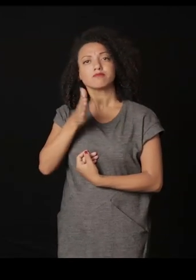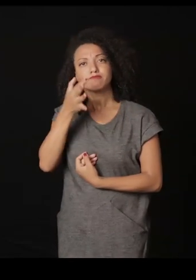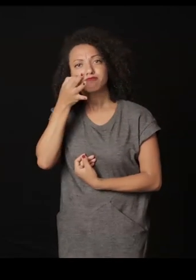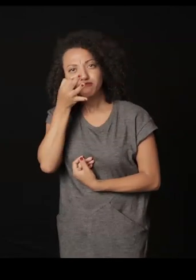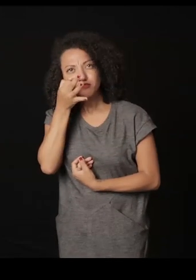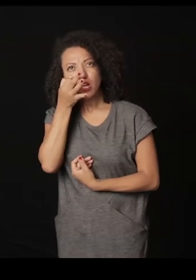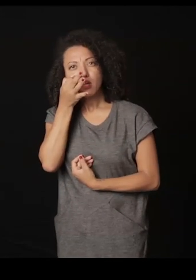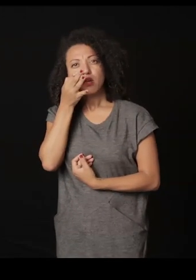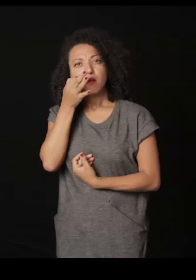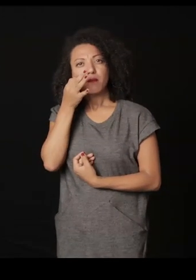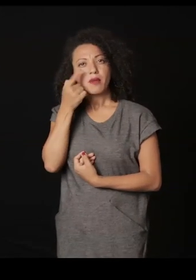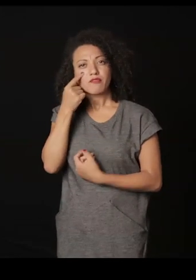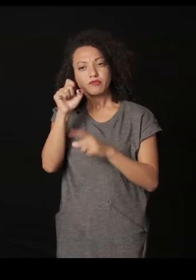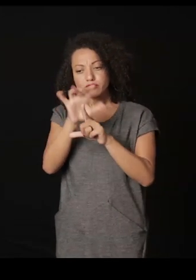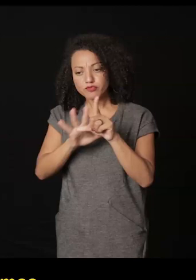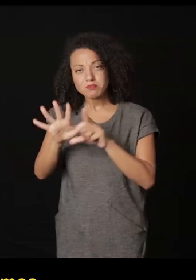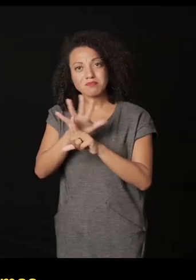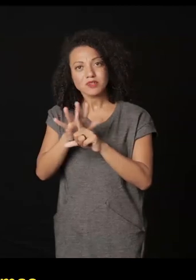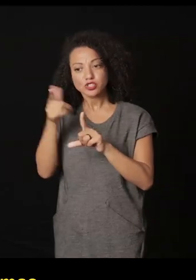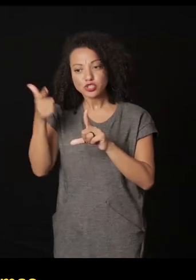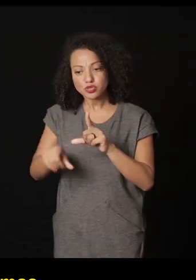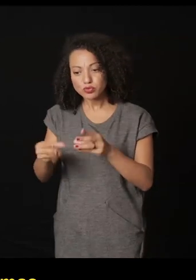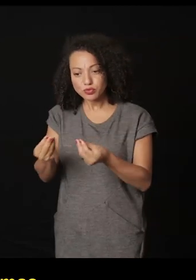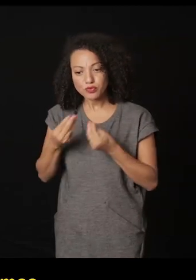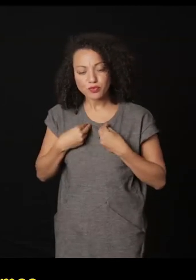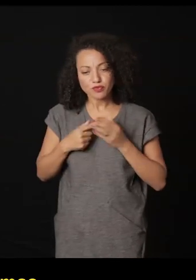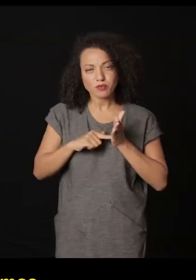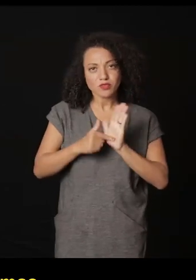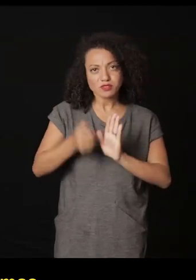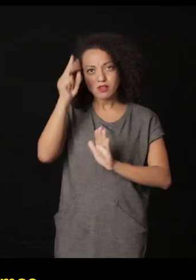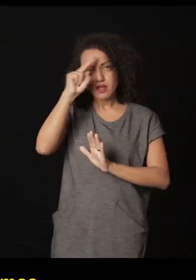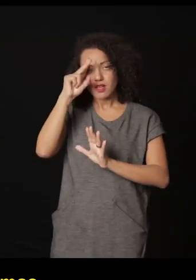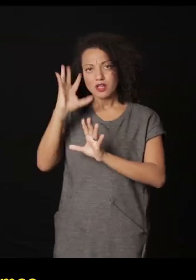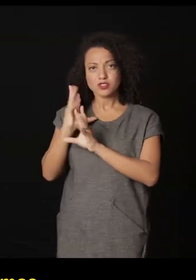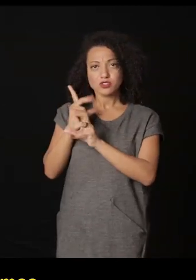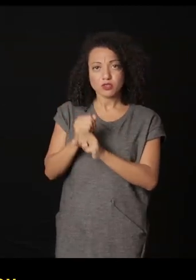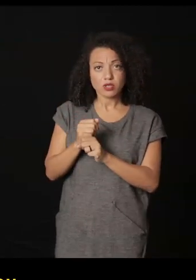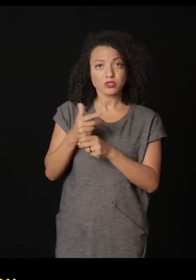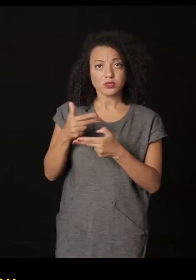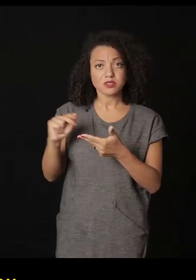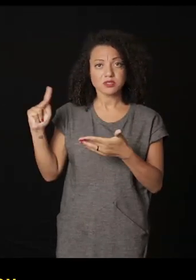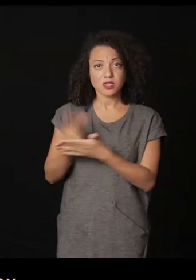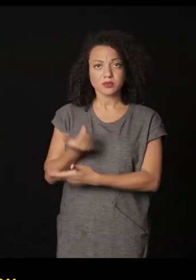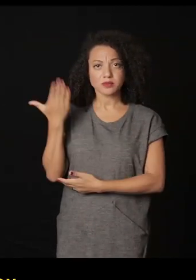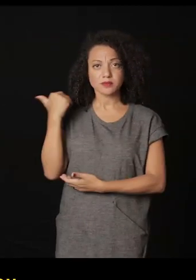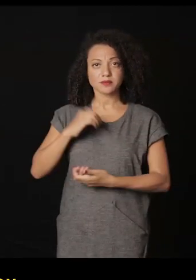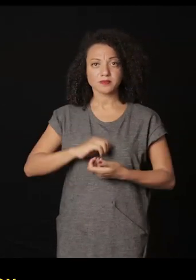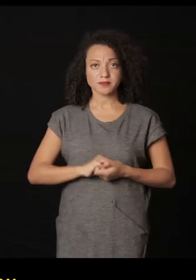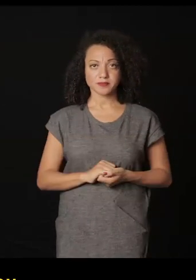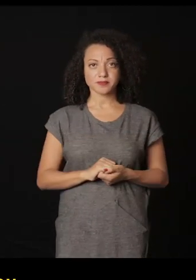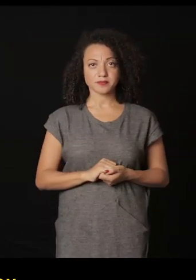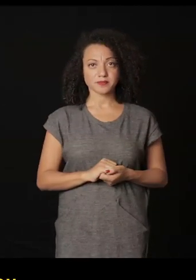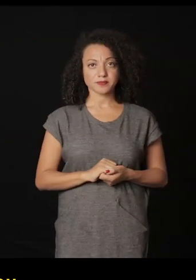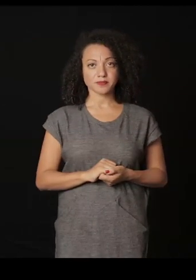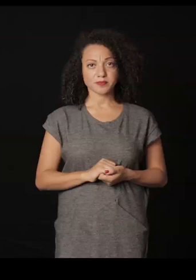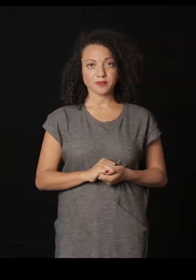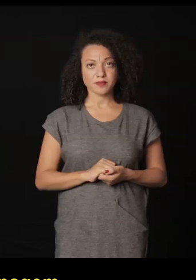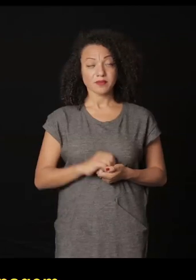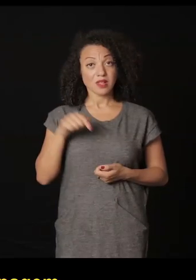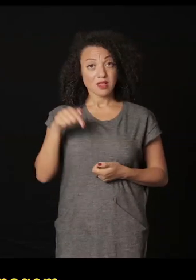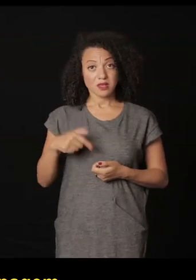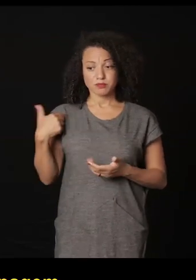colocar de nuevo estas imágenes para dar una leitura pessoal pero al mismo tiempo histórica de algún hecho que sucedió